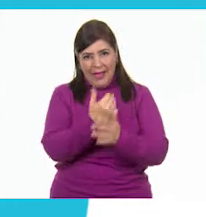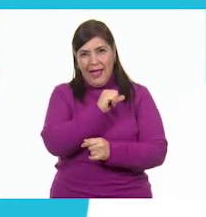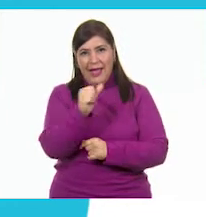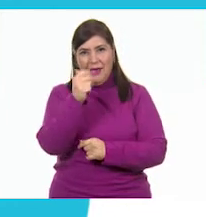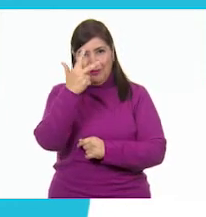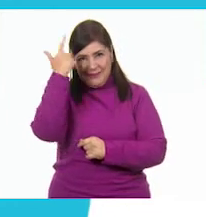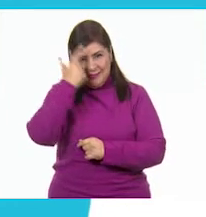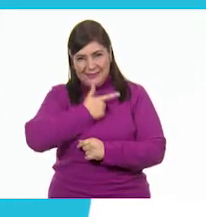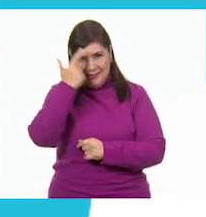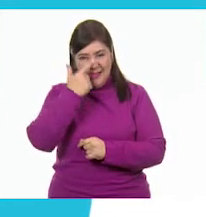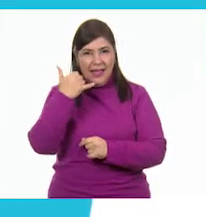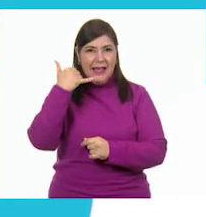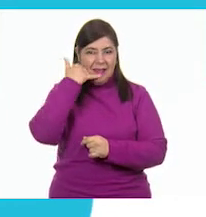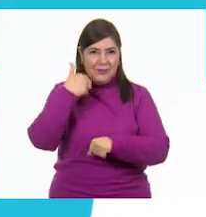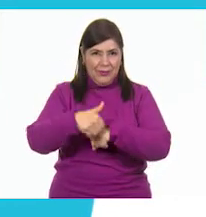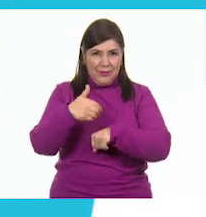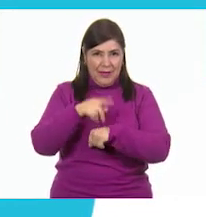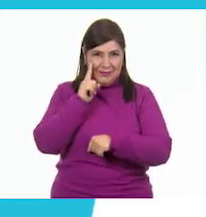horas. Al teléfono.